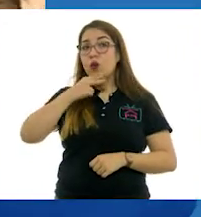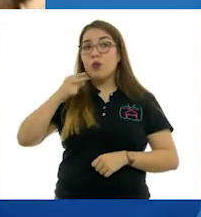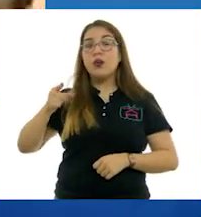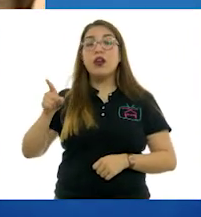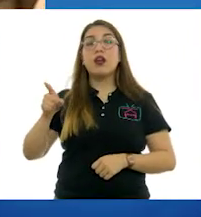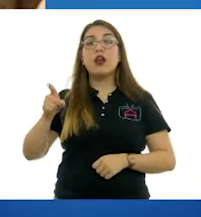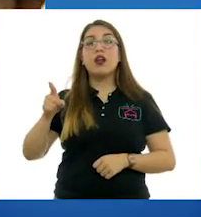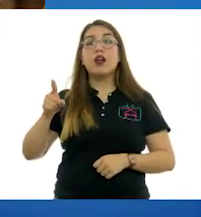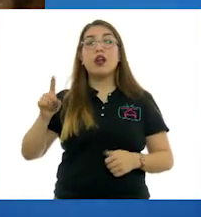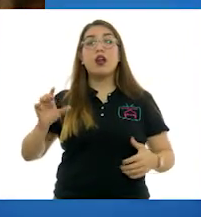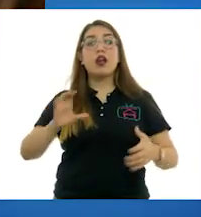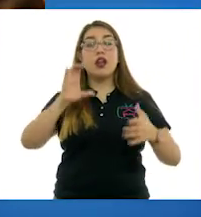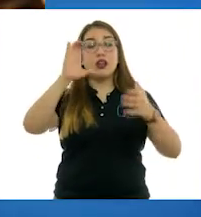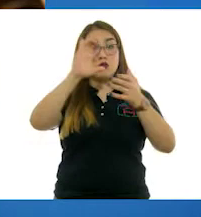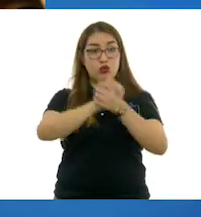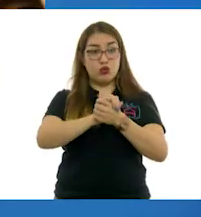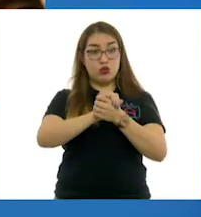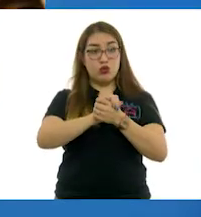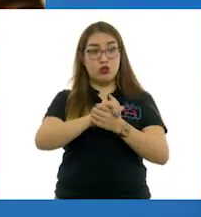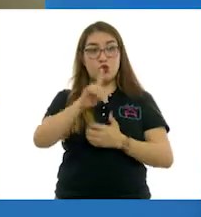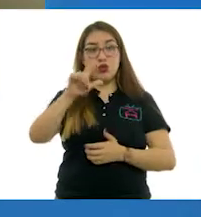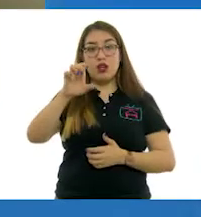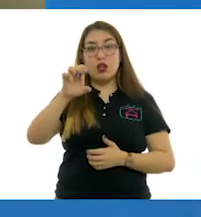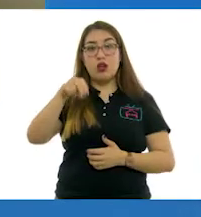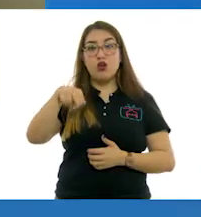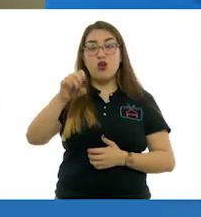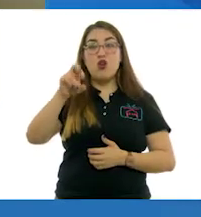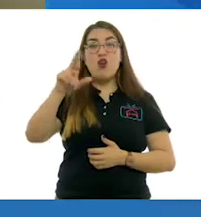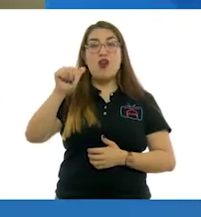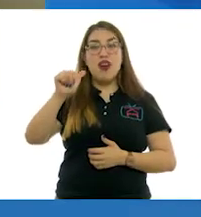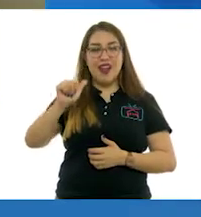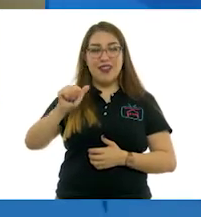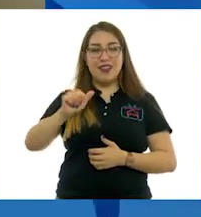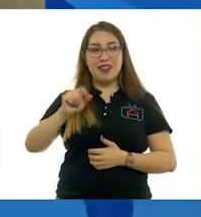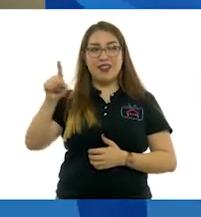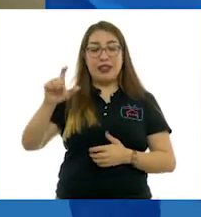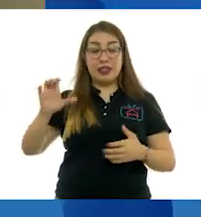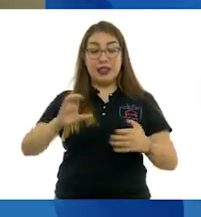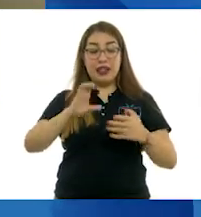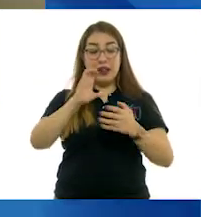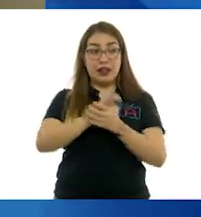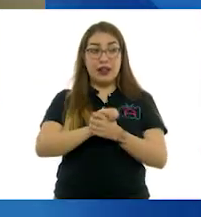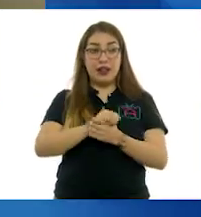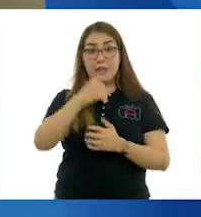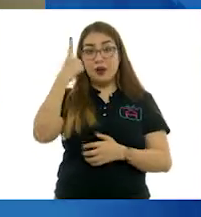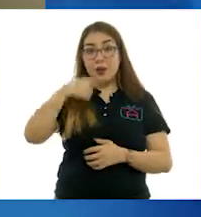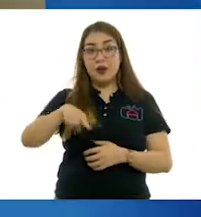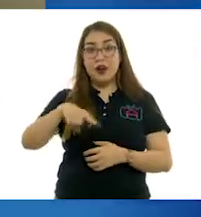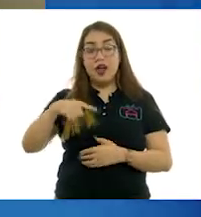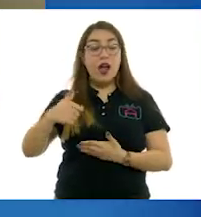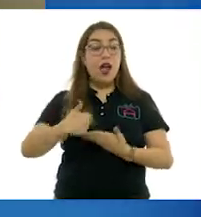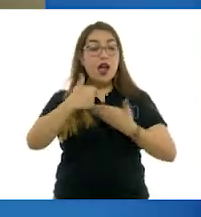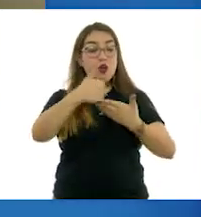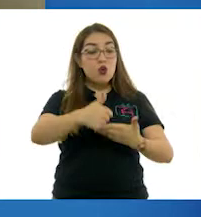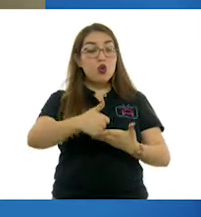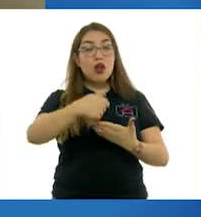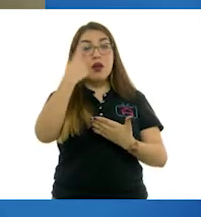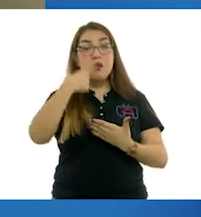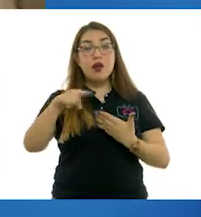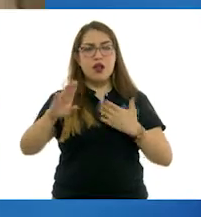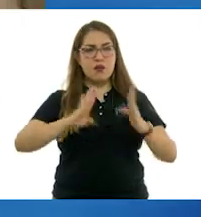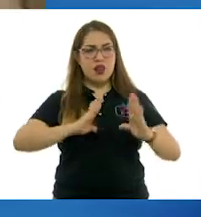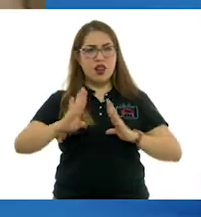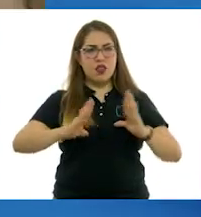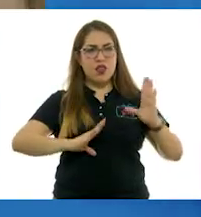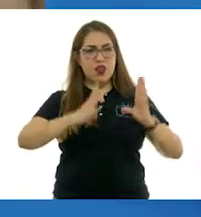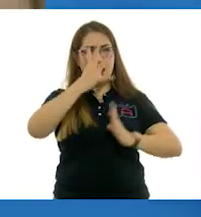con Leonora en Portugal para ayudar a ella a escapar de la nación de